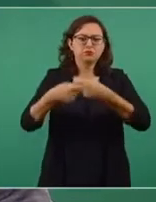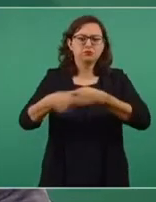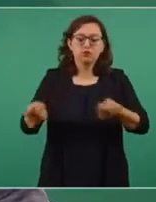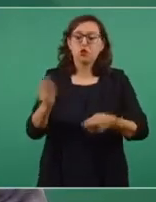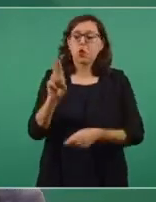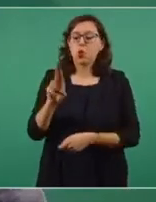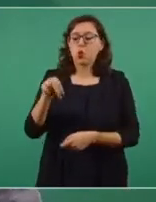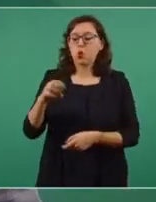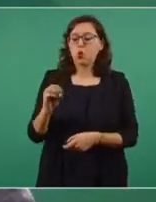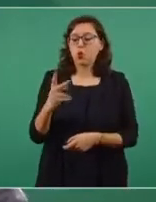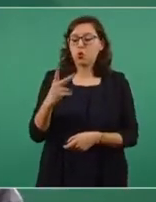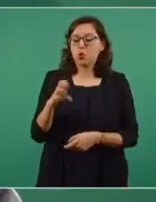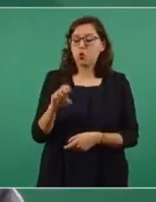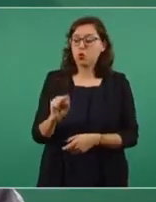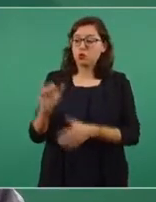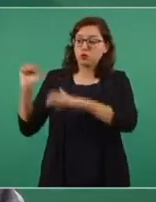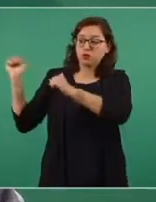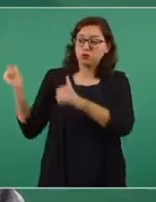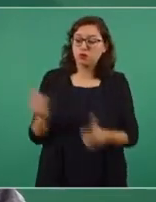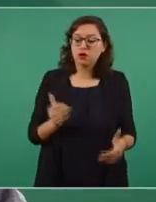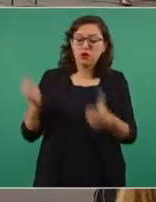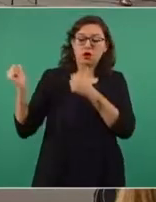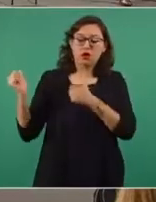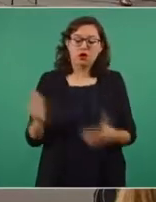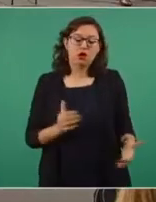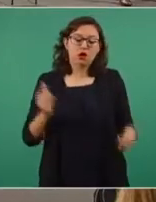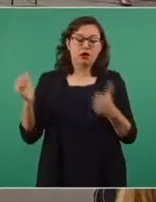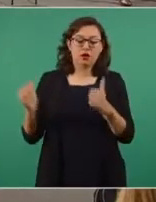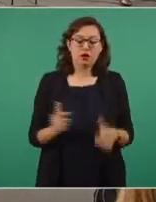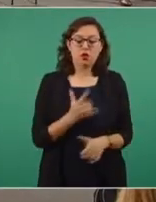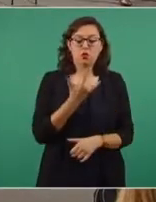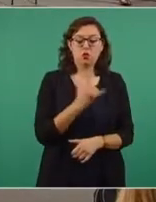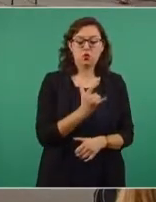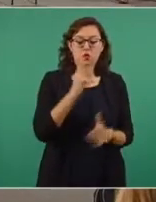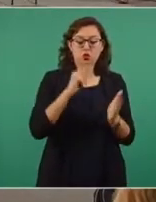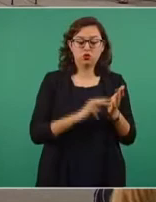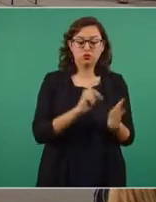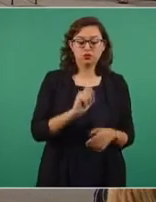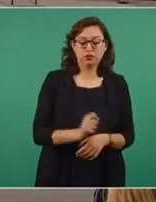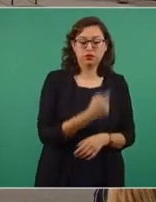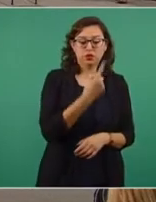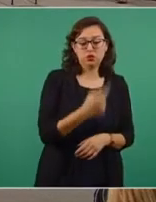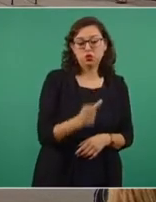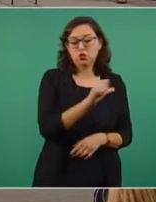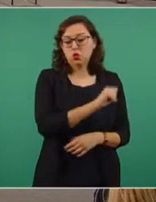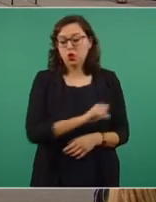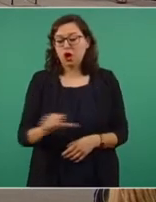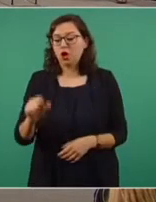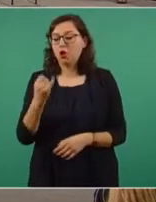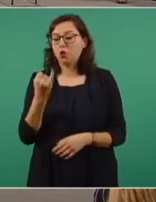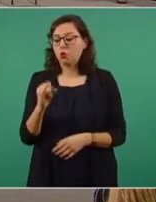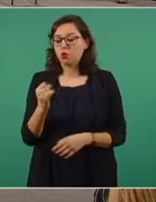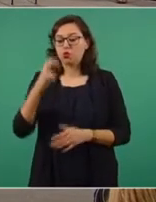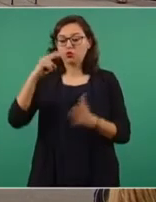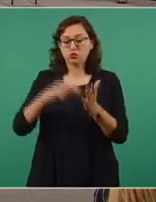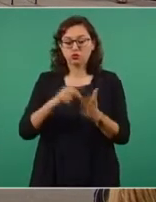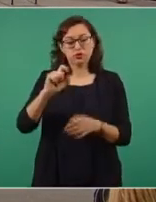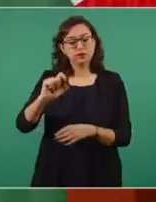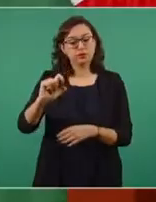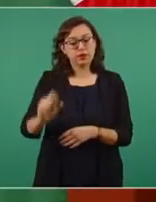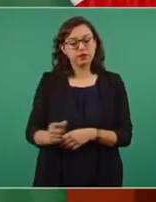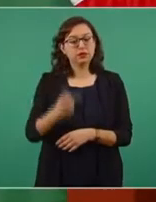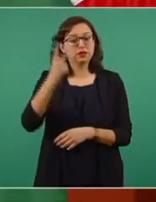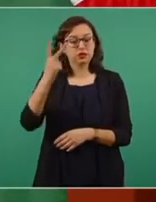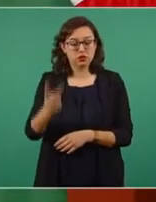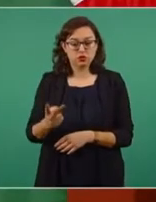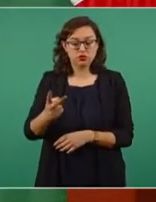comprende un periodo de 12 meses, de junio de 2021 a junio de 2022, aunque una parte